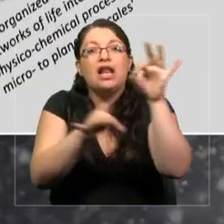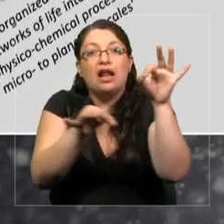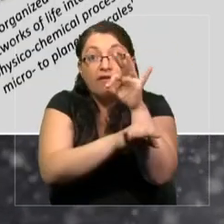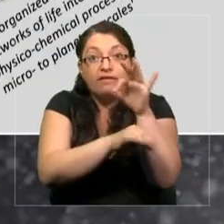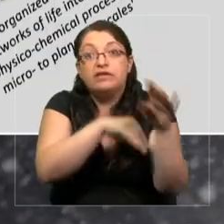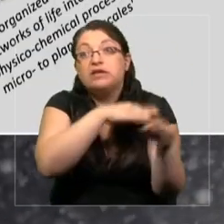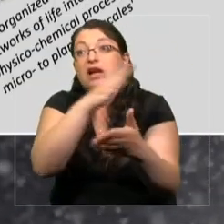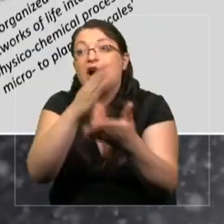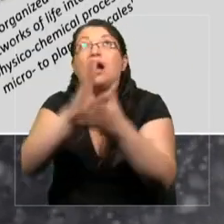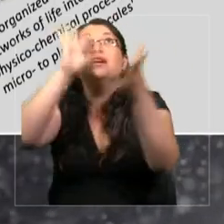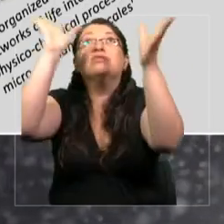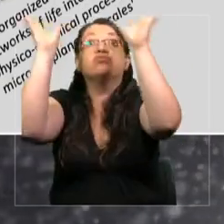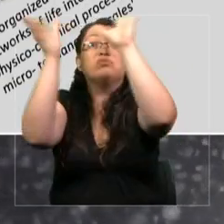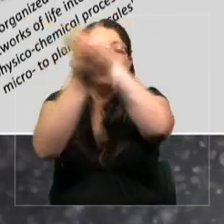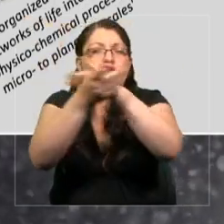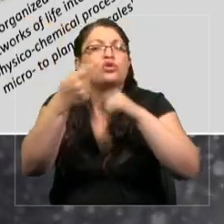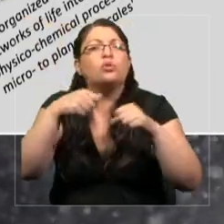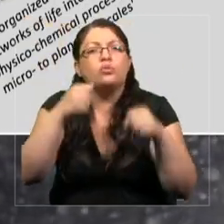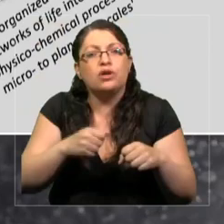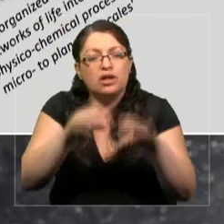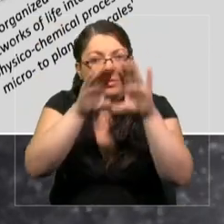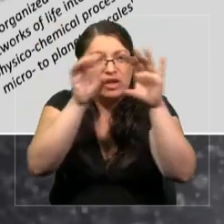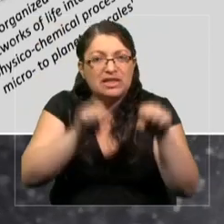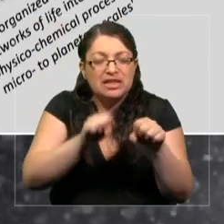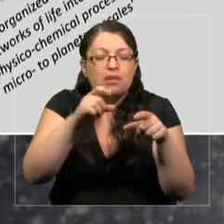colocar los ecosistemas en esta posición.